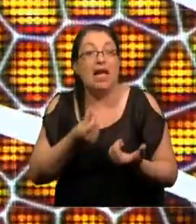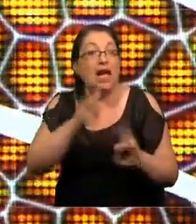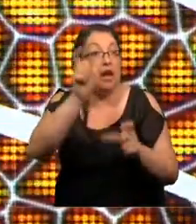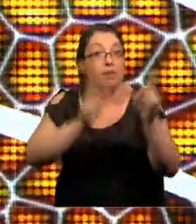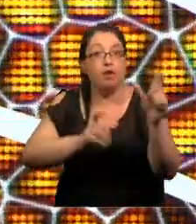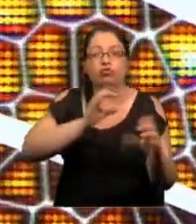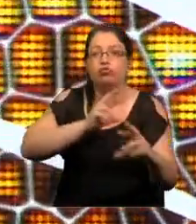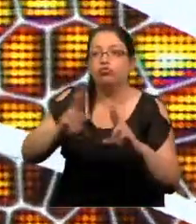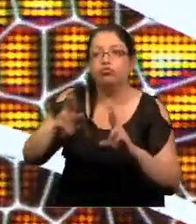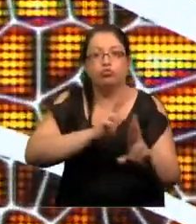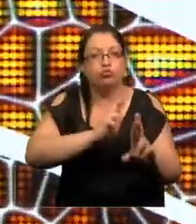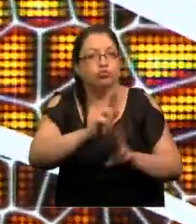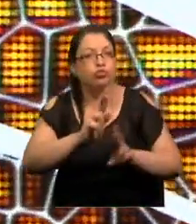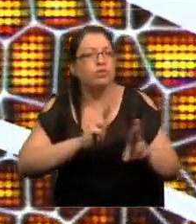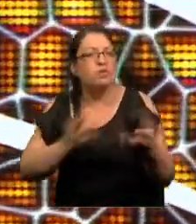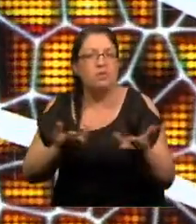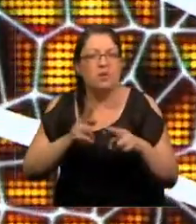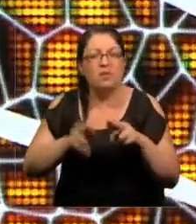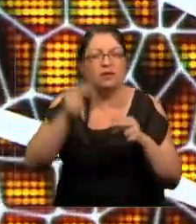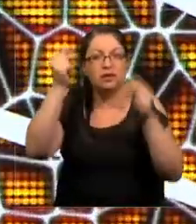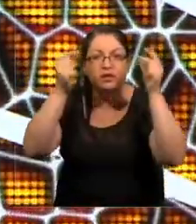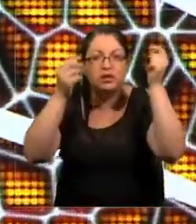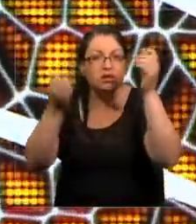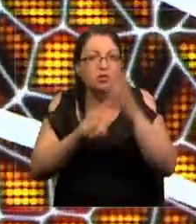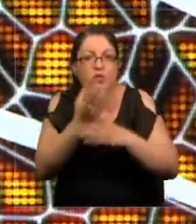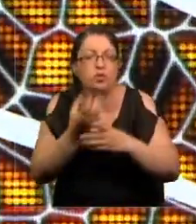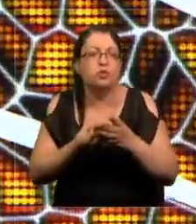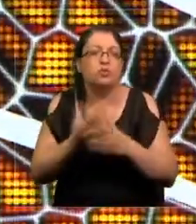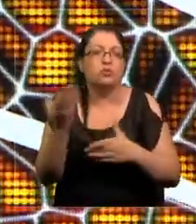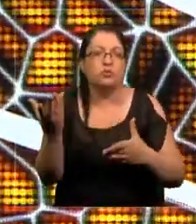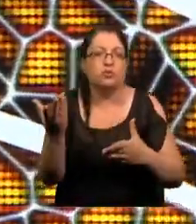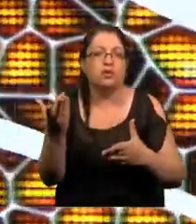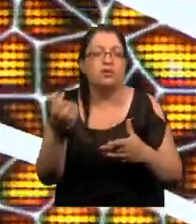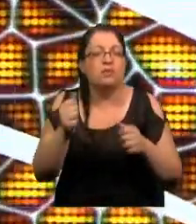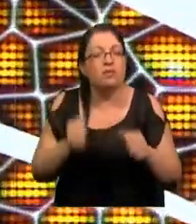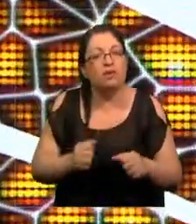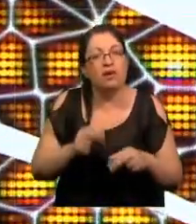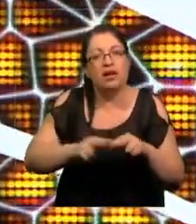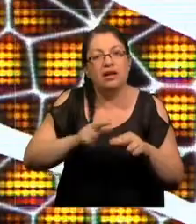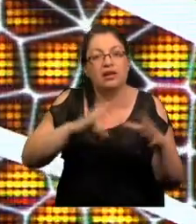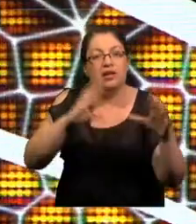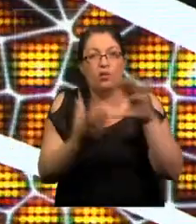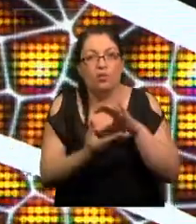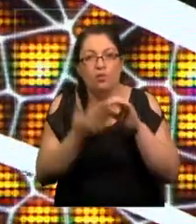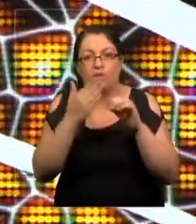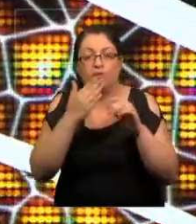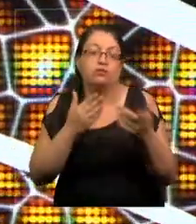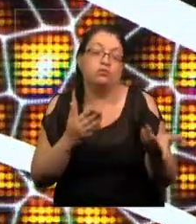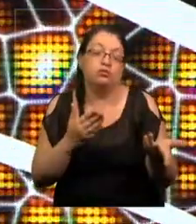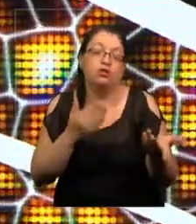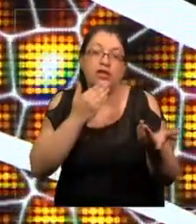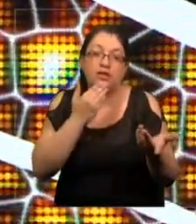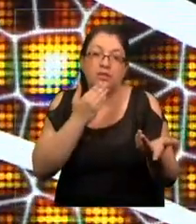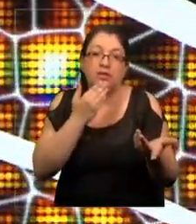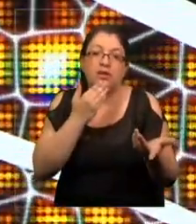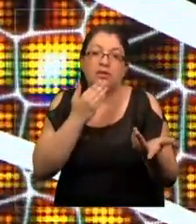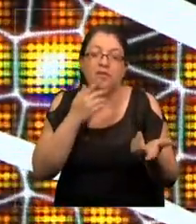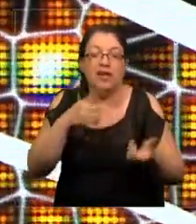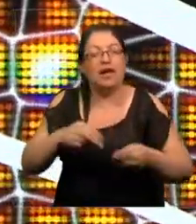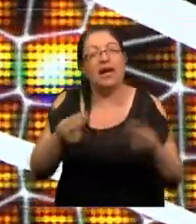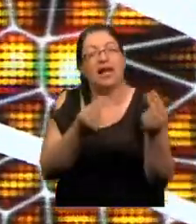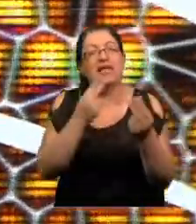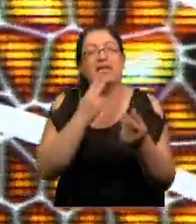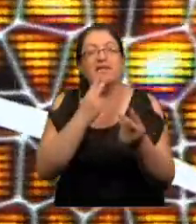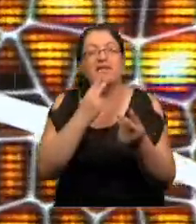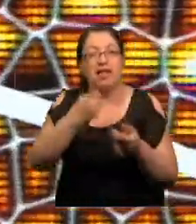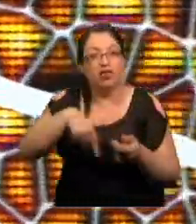social, para crear nuevas ideas, para innovar, para crear el mundo y aumentar el estándar y calidad